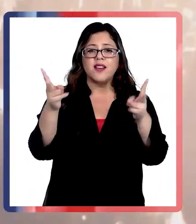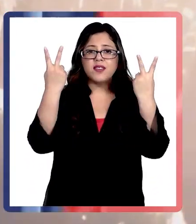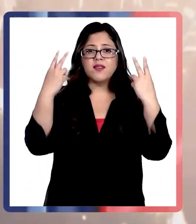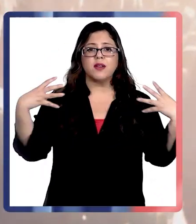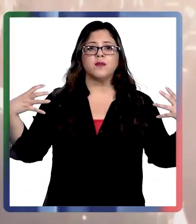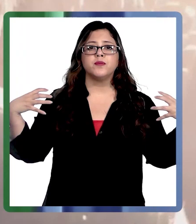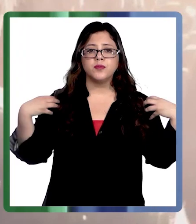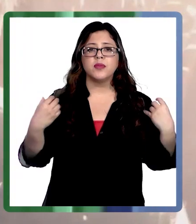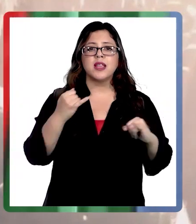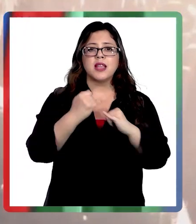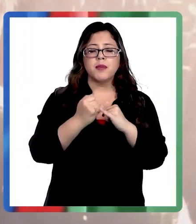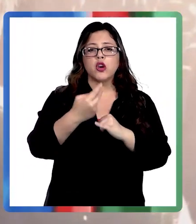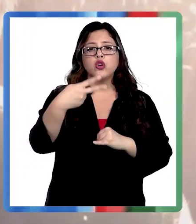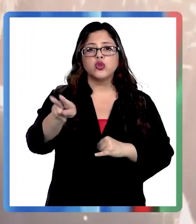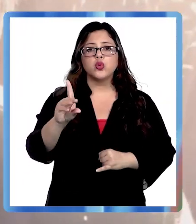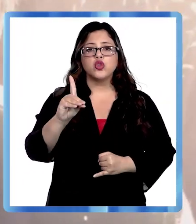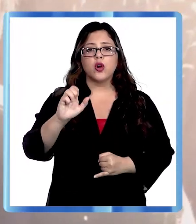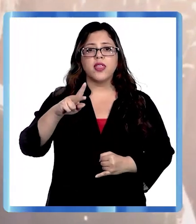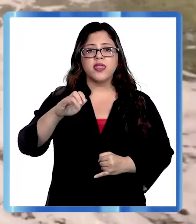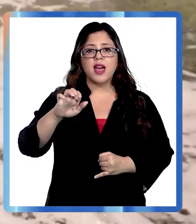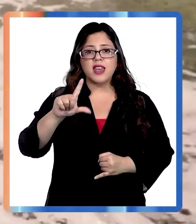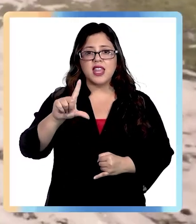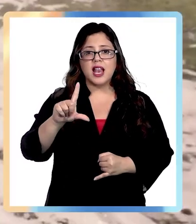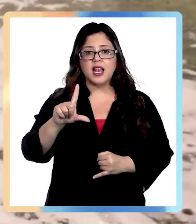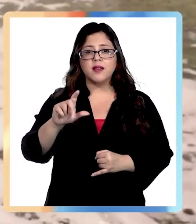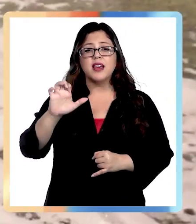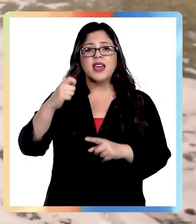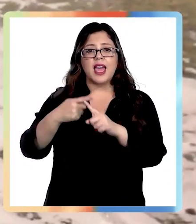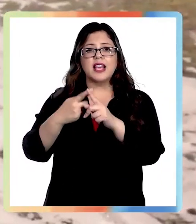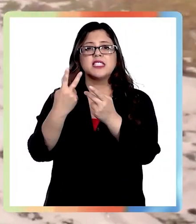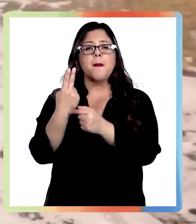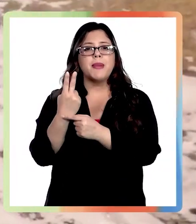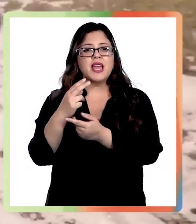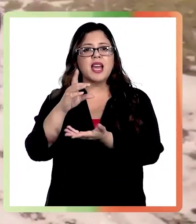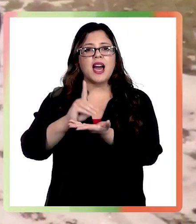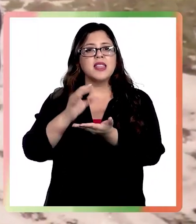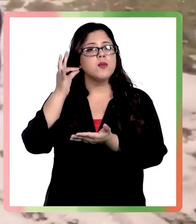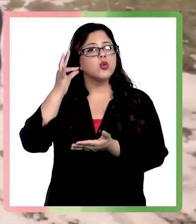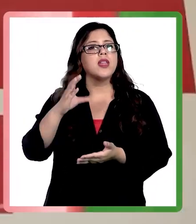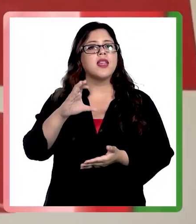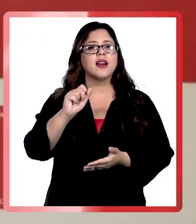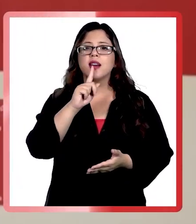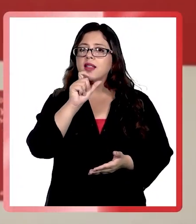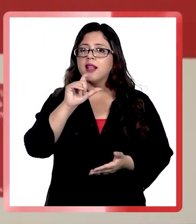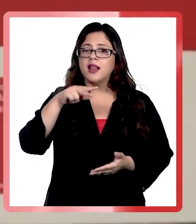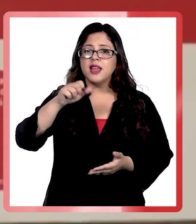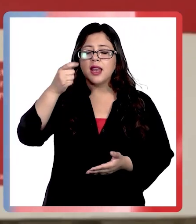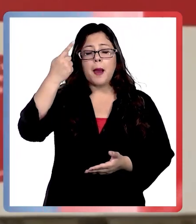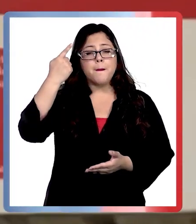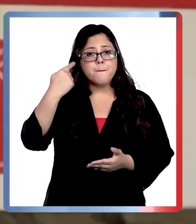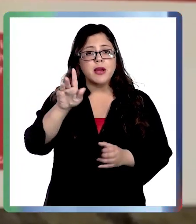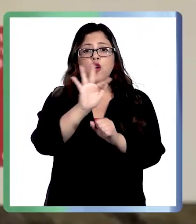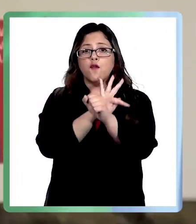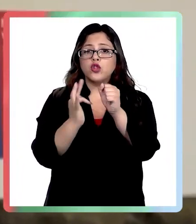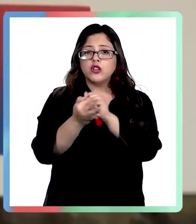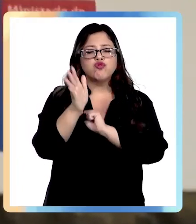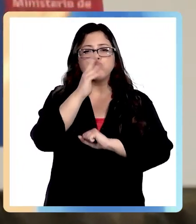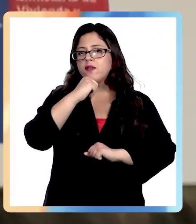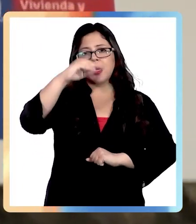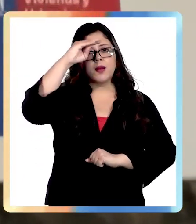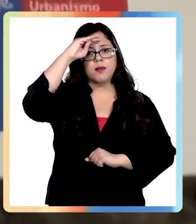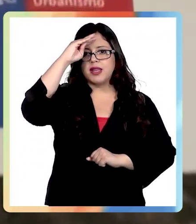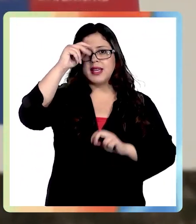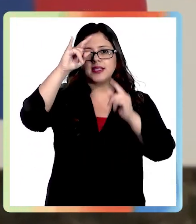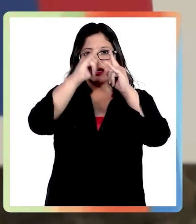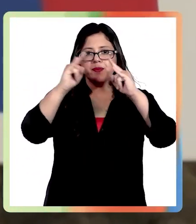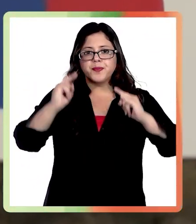amigo Daniel Andrade, en ese momento pareja de la diputada Catalina Pérez. Pero la Fundación tenía nula experiencia en campamentos y los tres